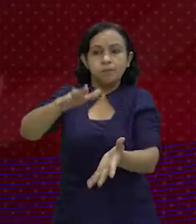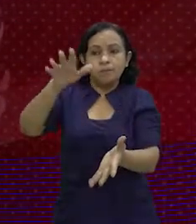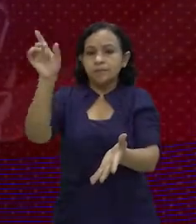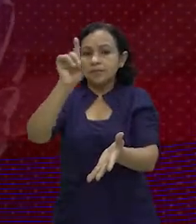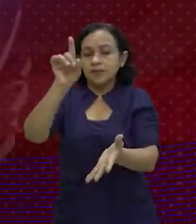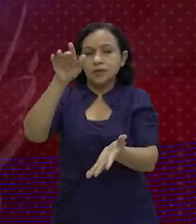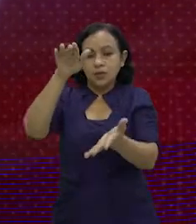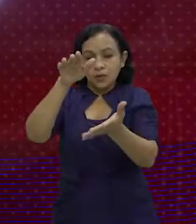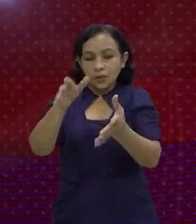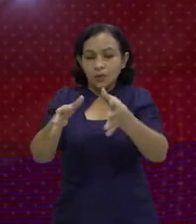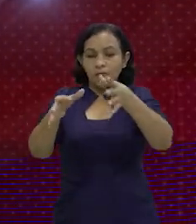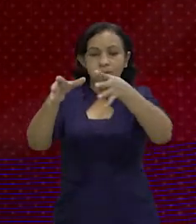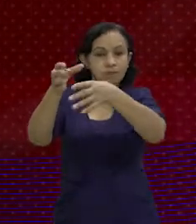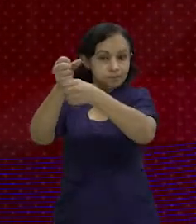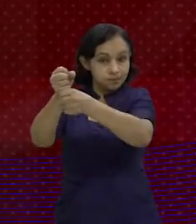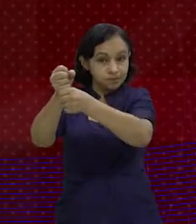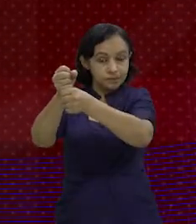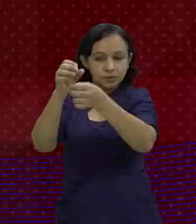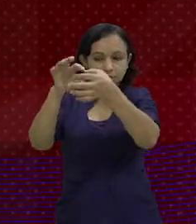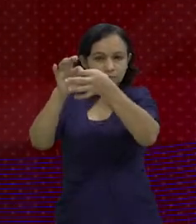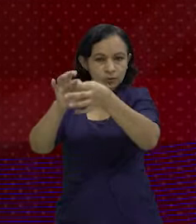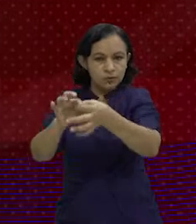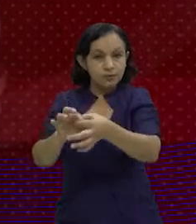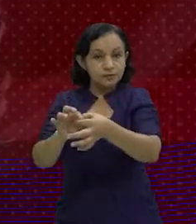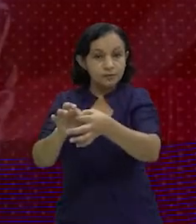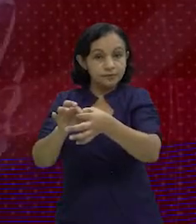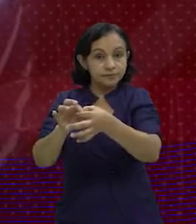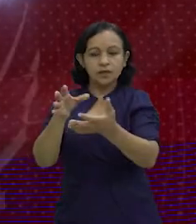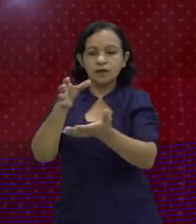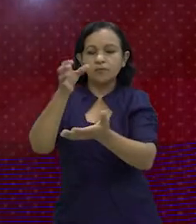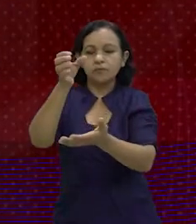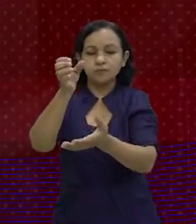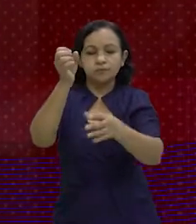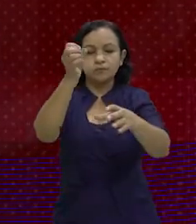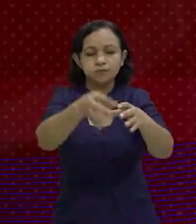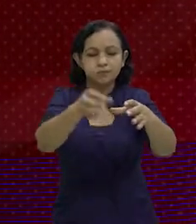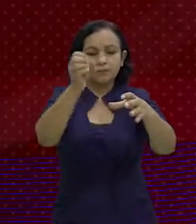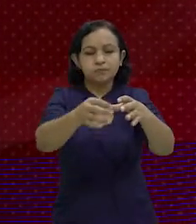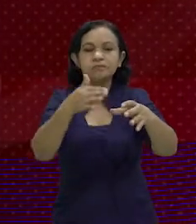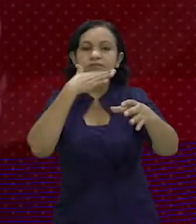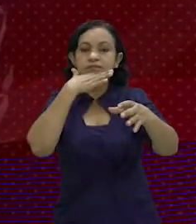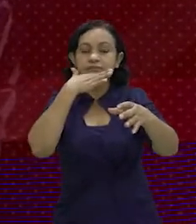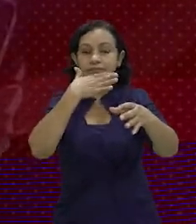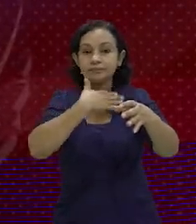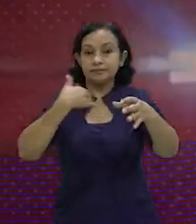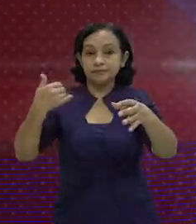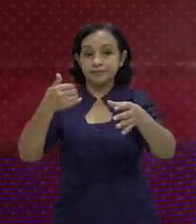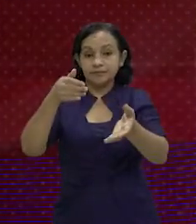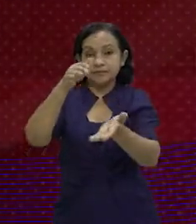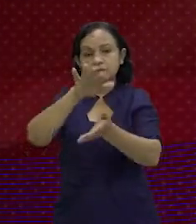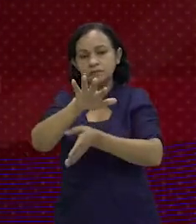al echarlo así de manera unitaria, cada botella, ¿verdad?, en un jumbo. Más bien nos